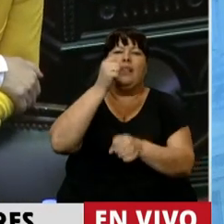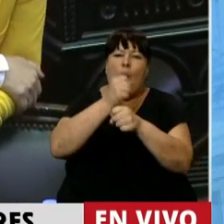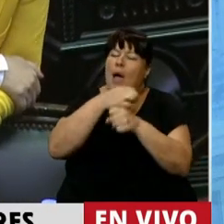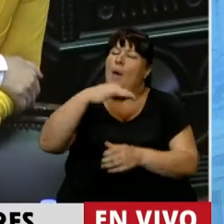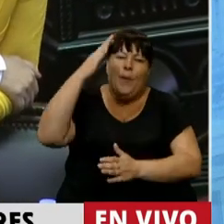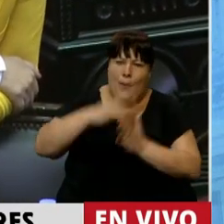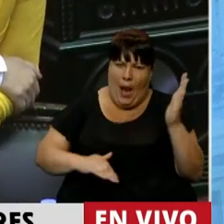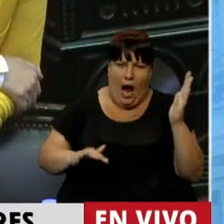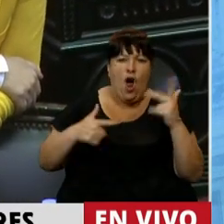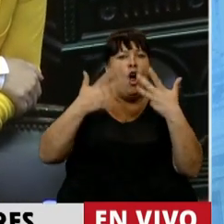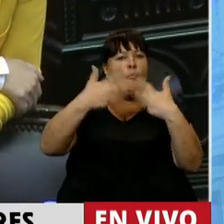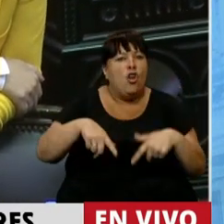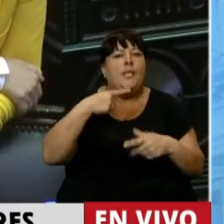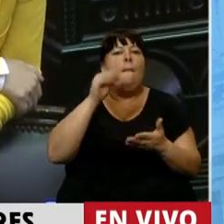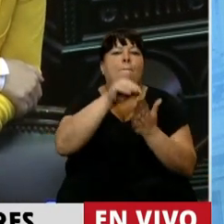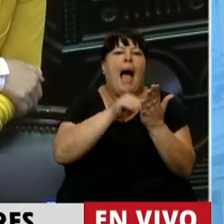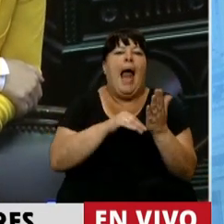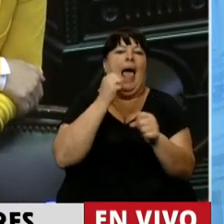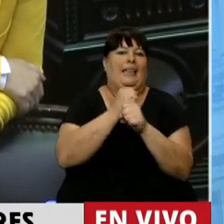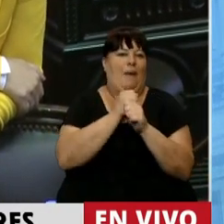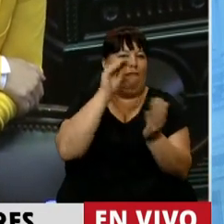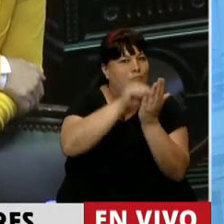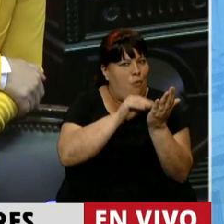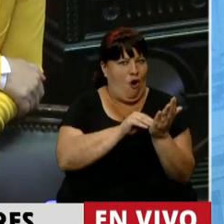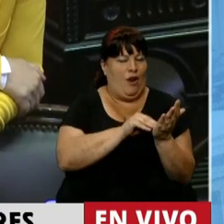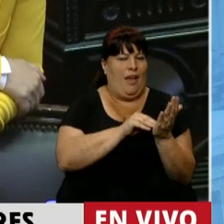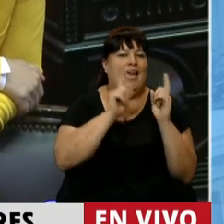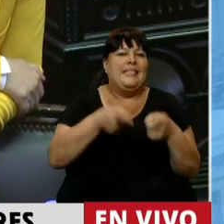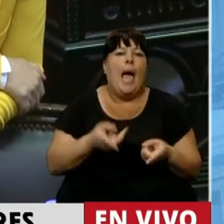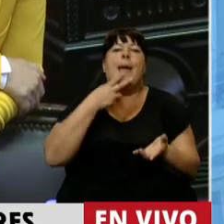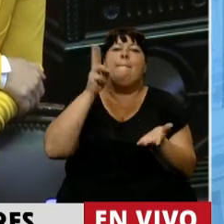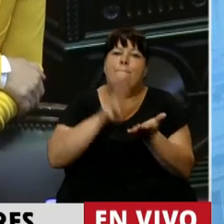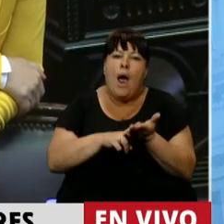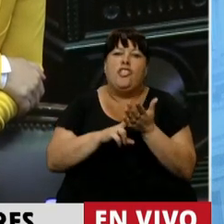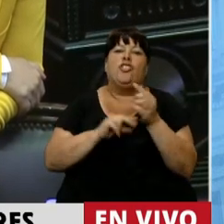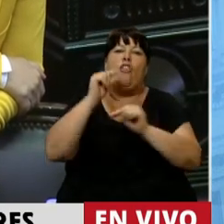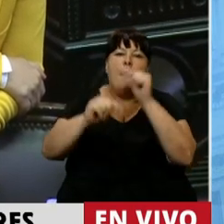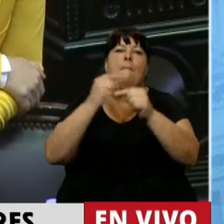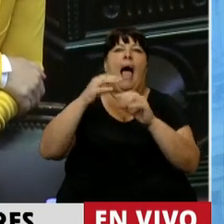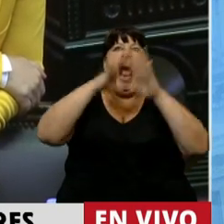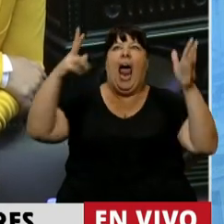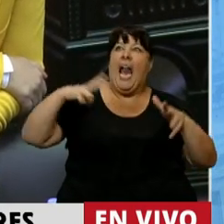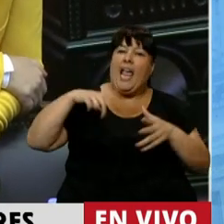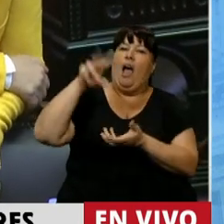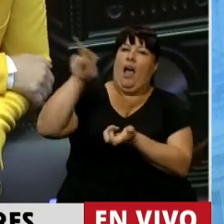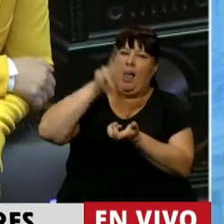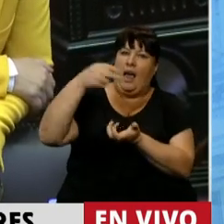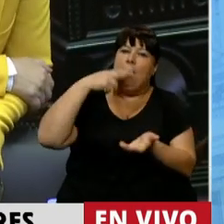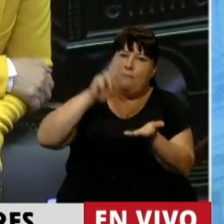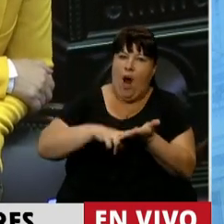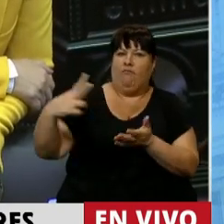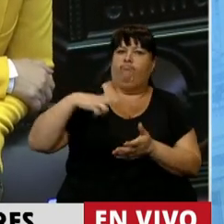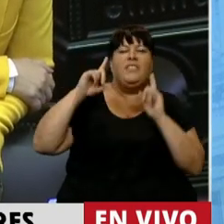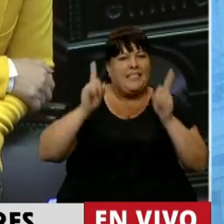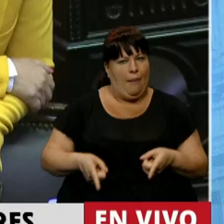como dice nuestro proyecto de registración laboral, y además impuestos progresivos a los grandes grupos económicos, a las